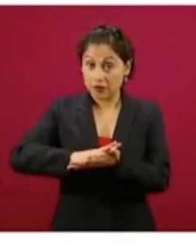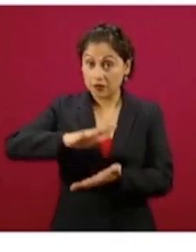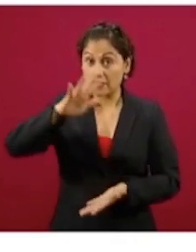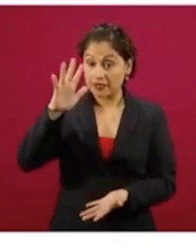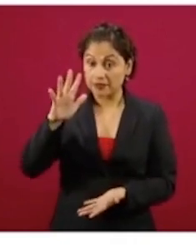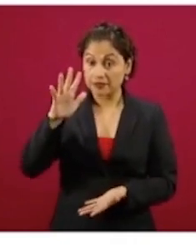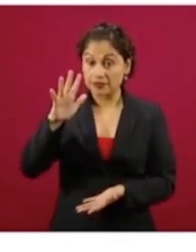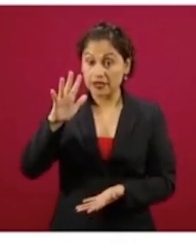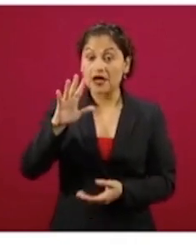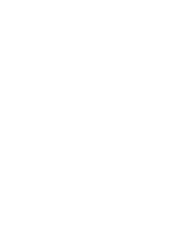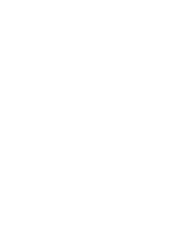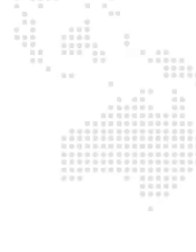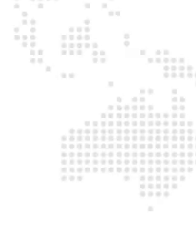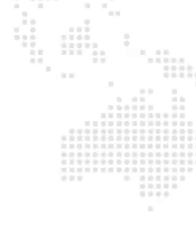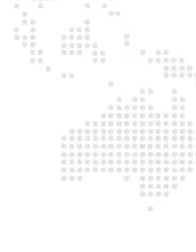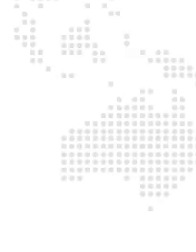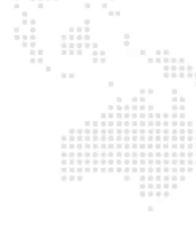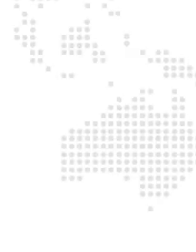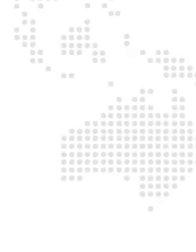microempresas.